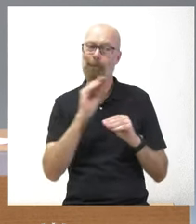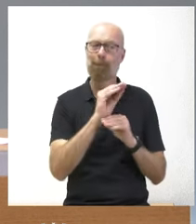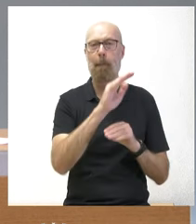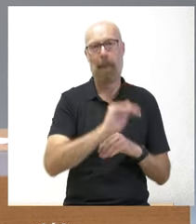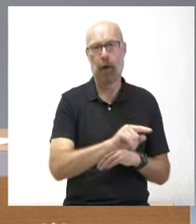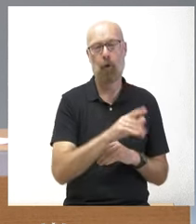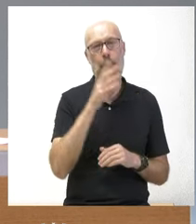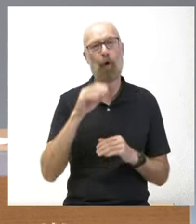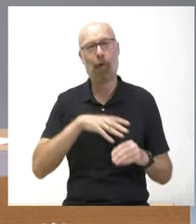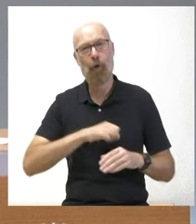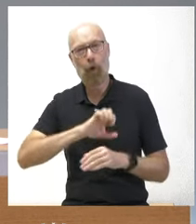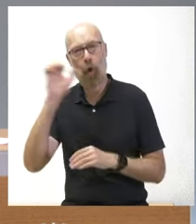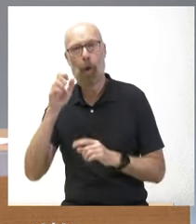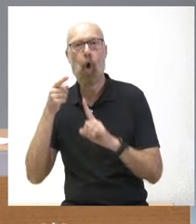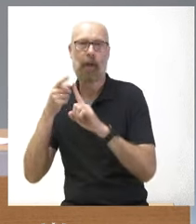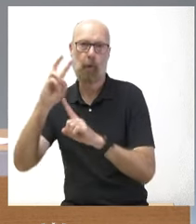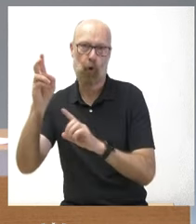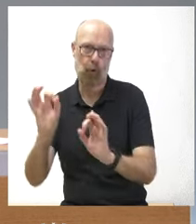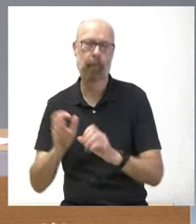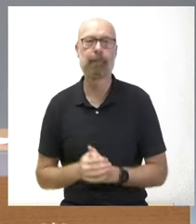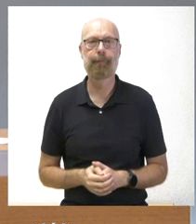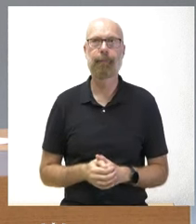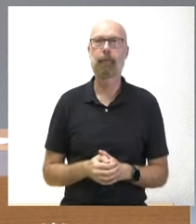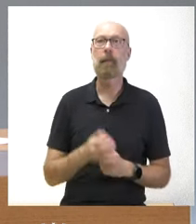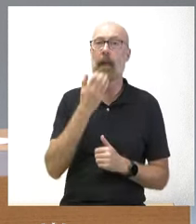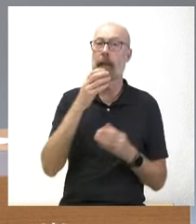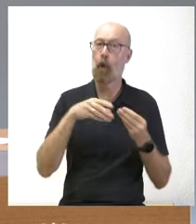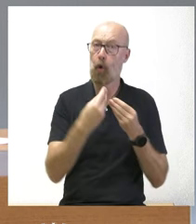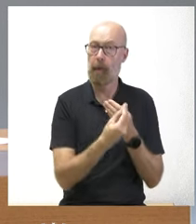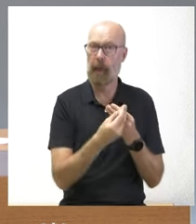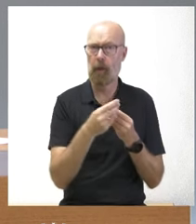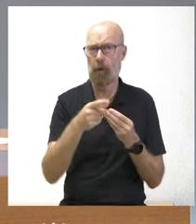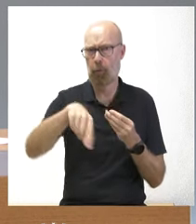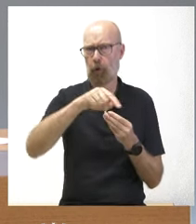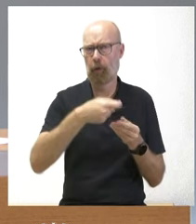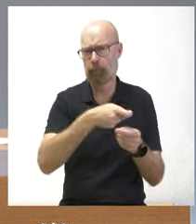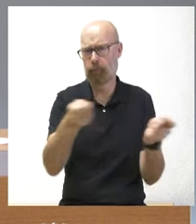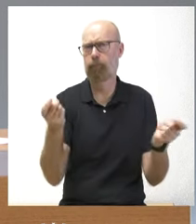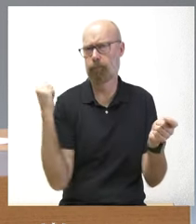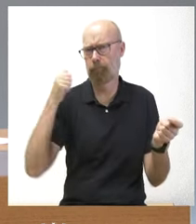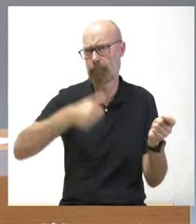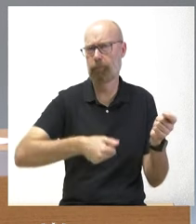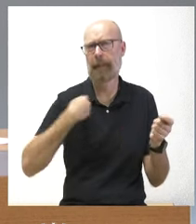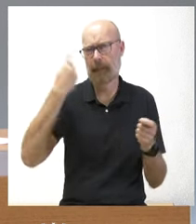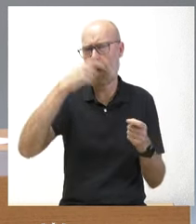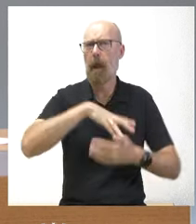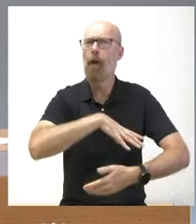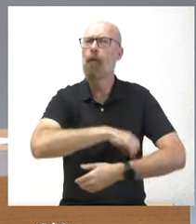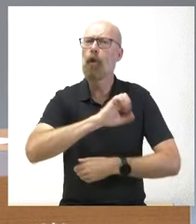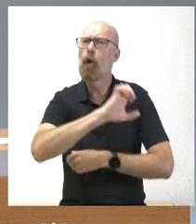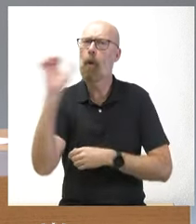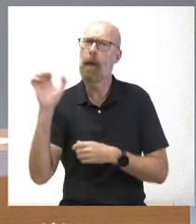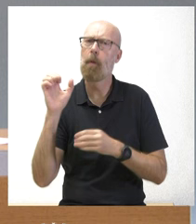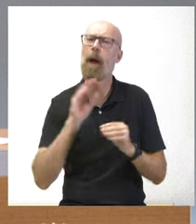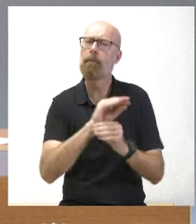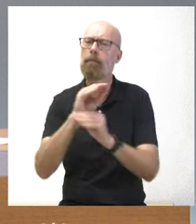tienen otras finalidades bueno si hoy lo repasan de la documentación que tenemos verán que hay fondos europeos para muchas cosas y fundamentalmente otras consejerías